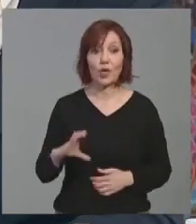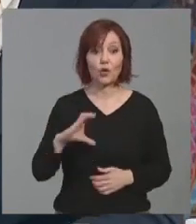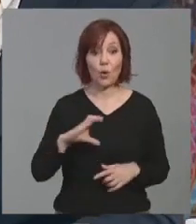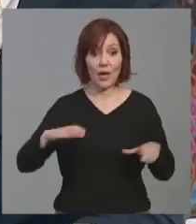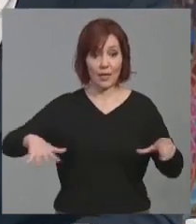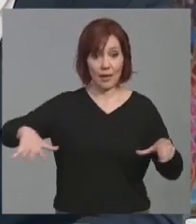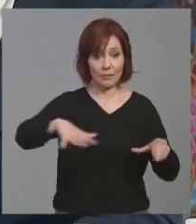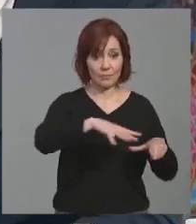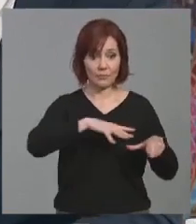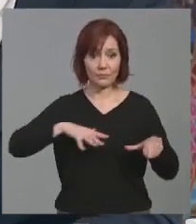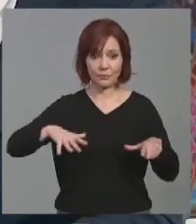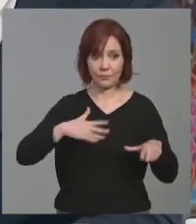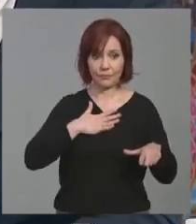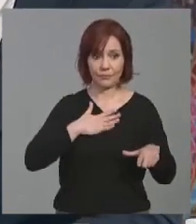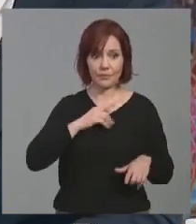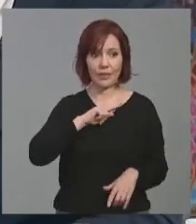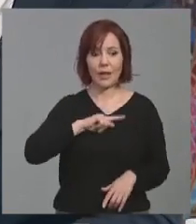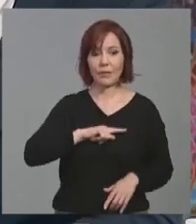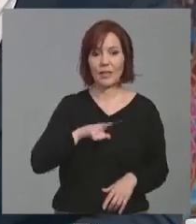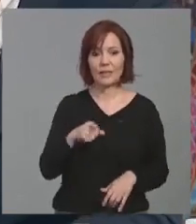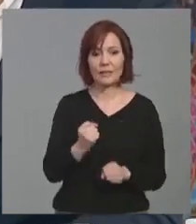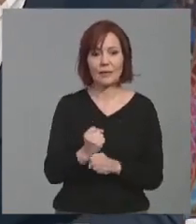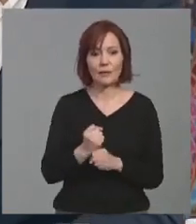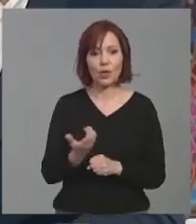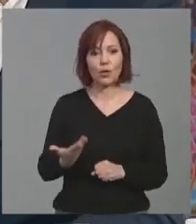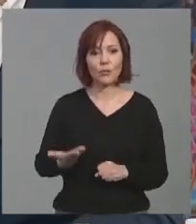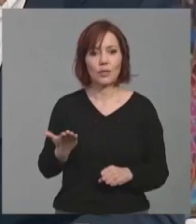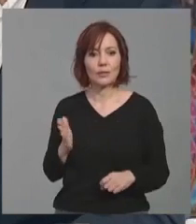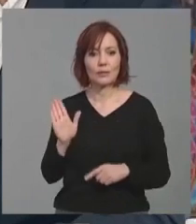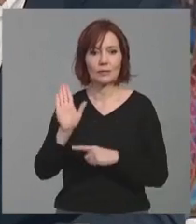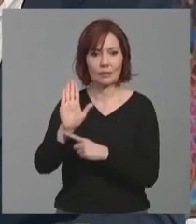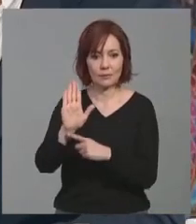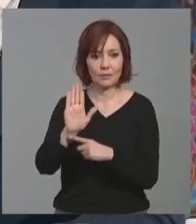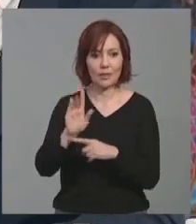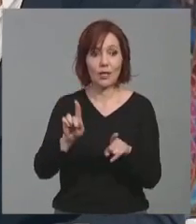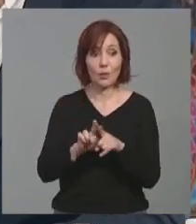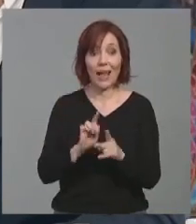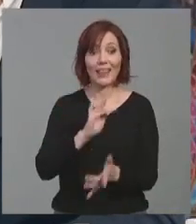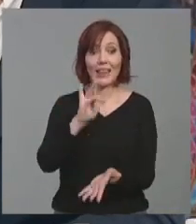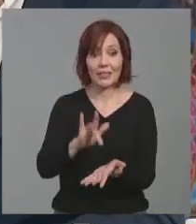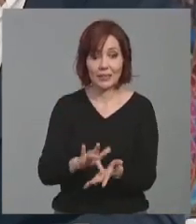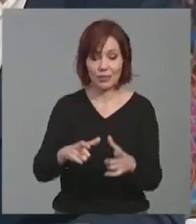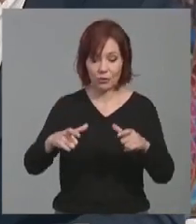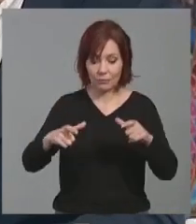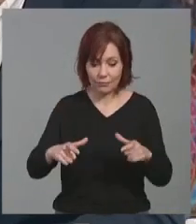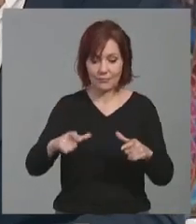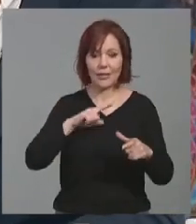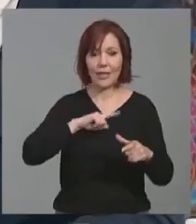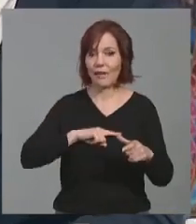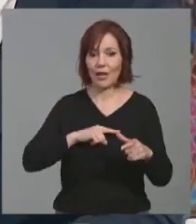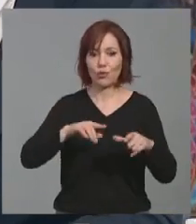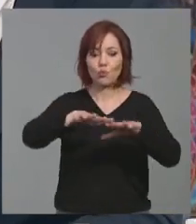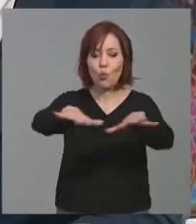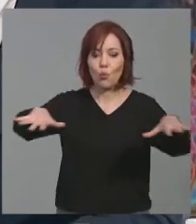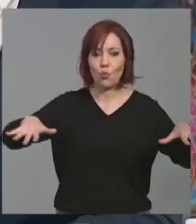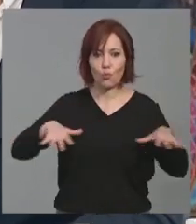y ahí también estamos trabajando de manera importante, por ofrecer realmente un destino comarcal que, bueno, que ofrezca al viajero,